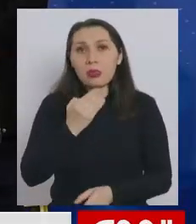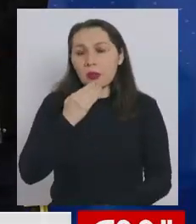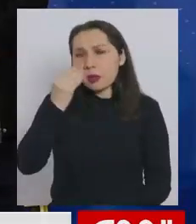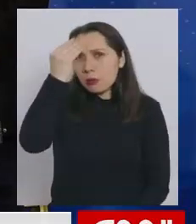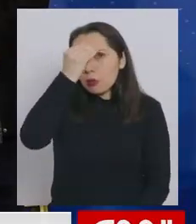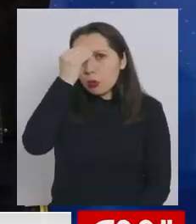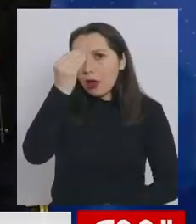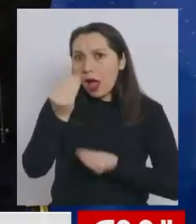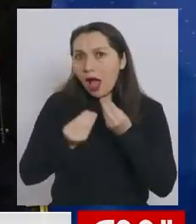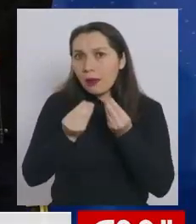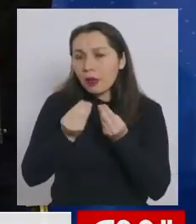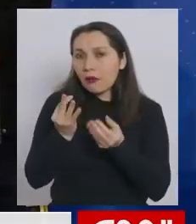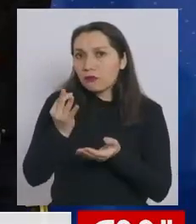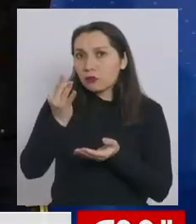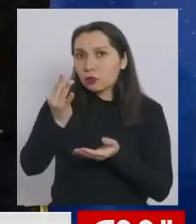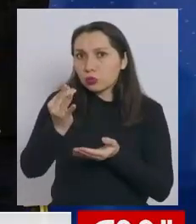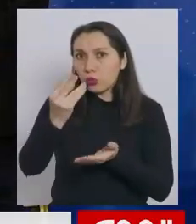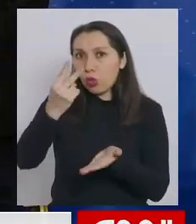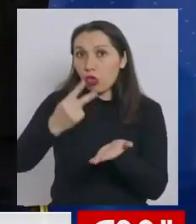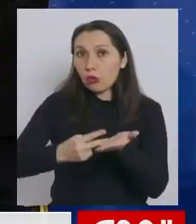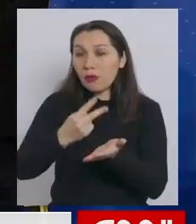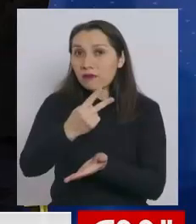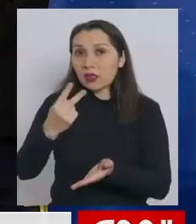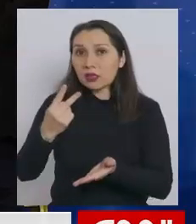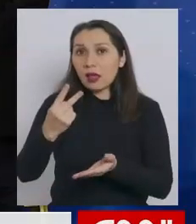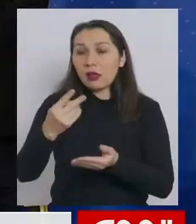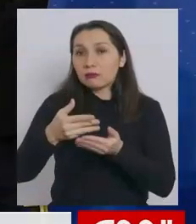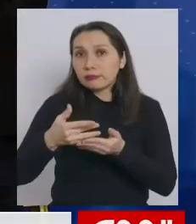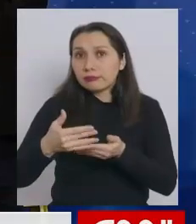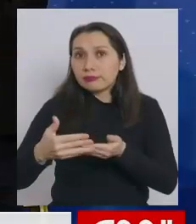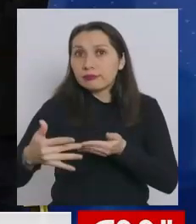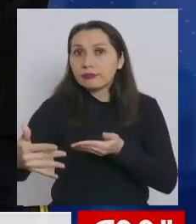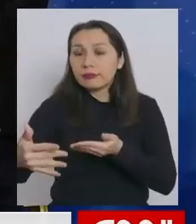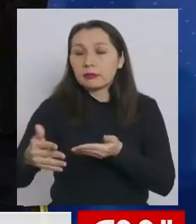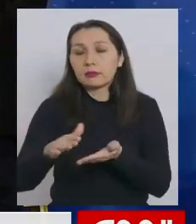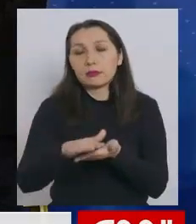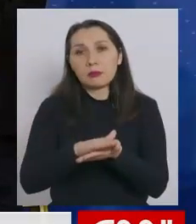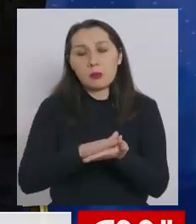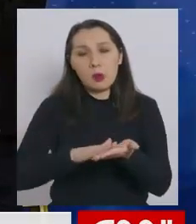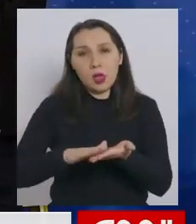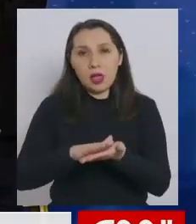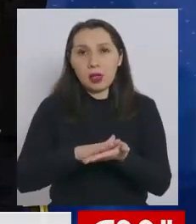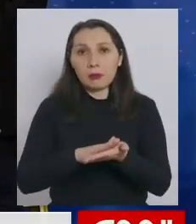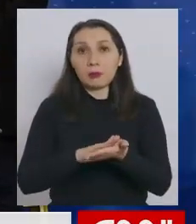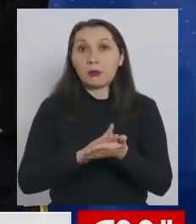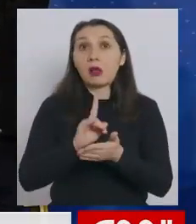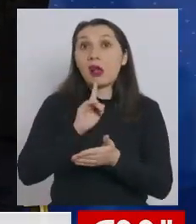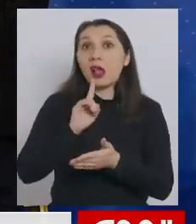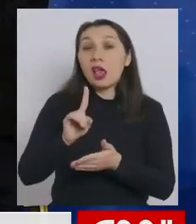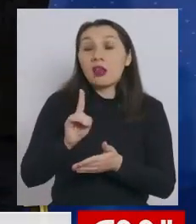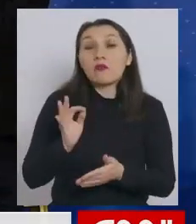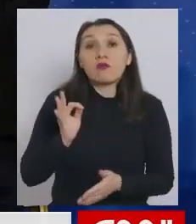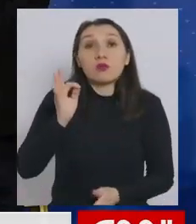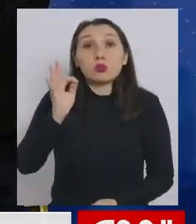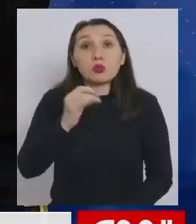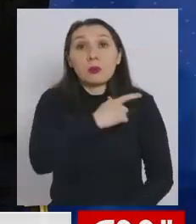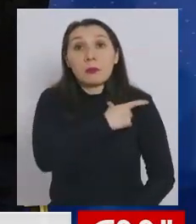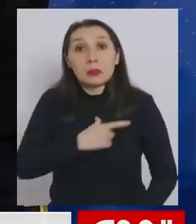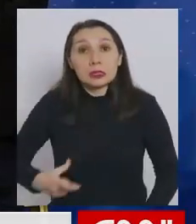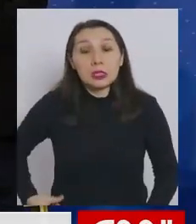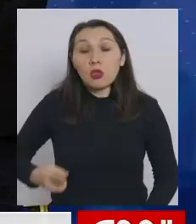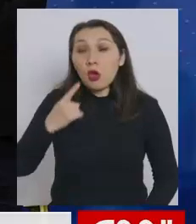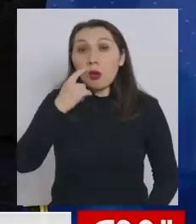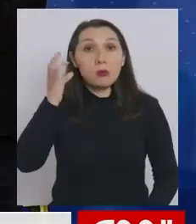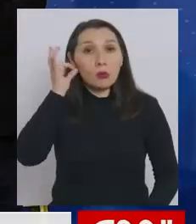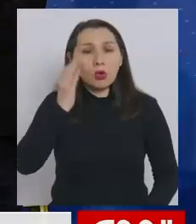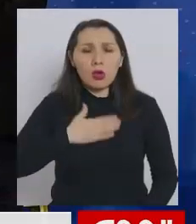preocupados con lo que va a pasar a partir del año 2022 en adelante. Y por ejemplo, a quien quiera sea el futuro o la futura presidenta de Chile,